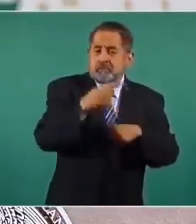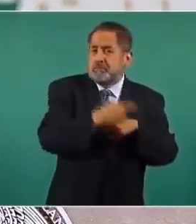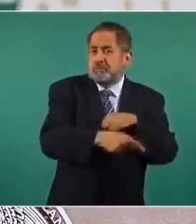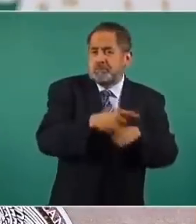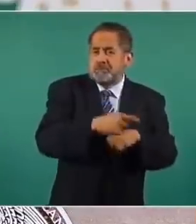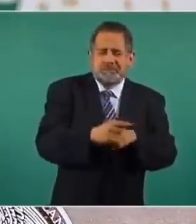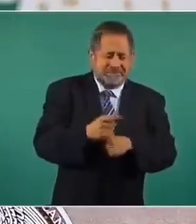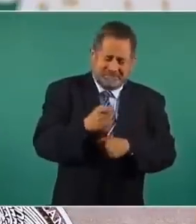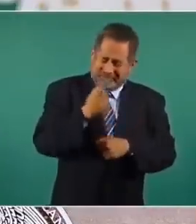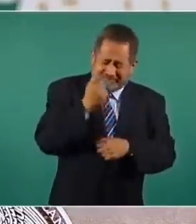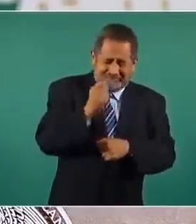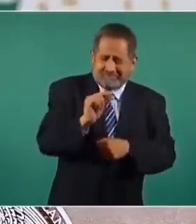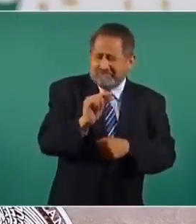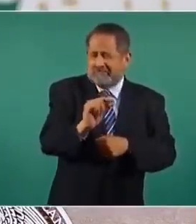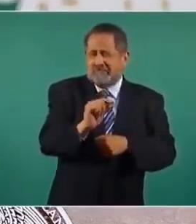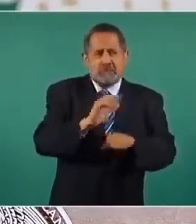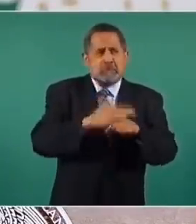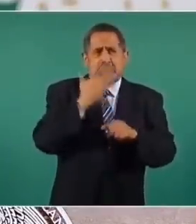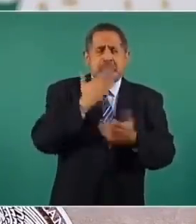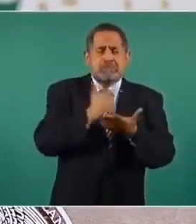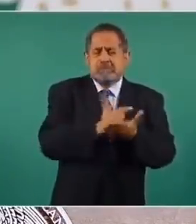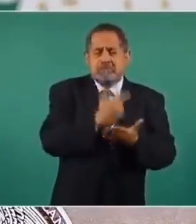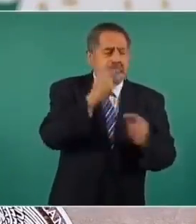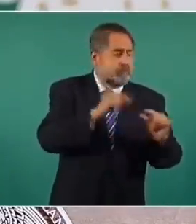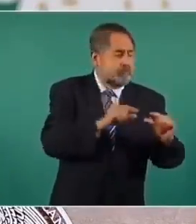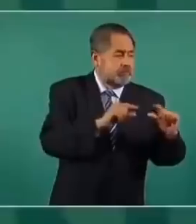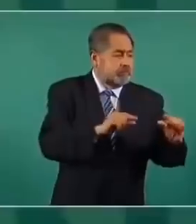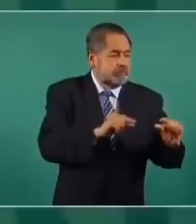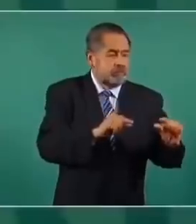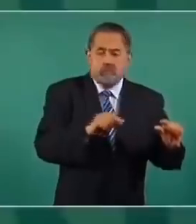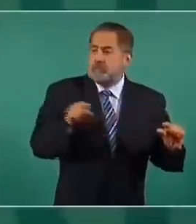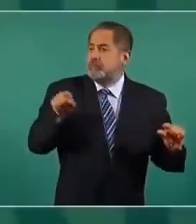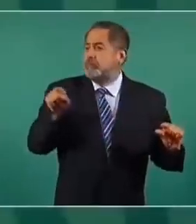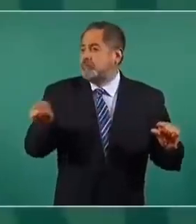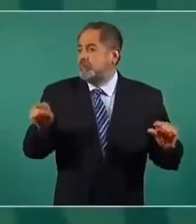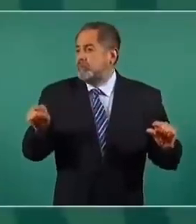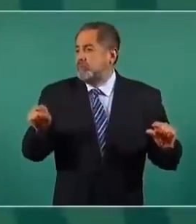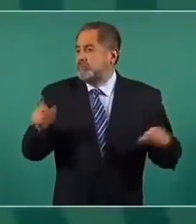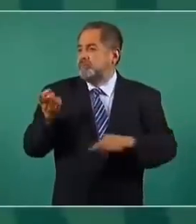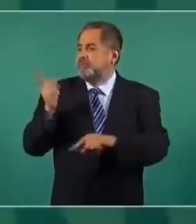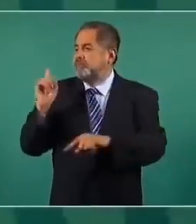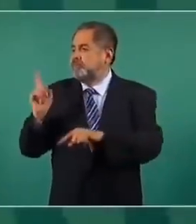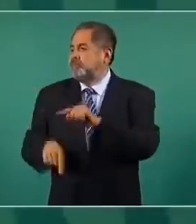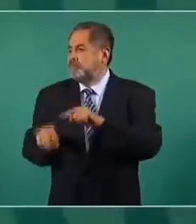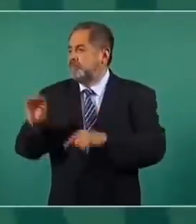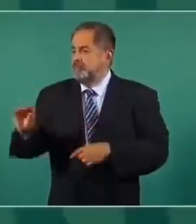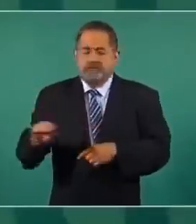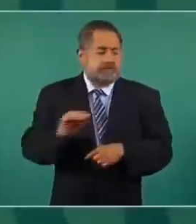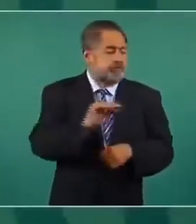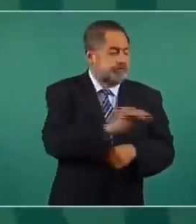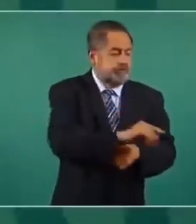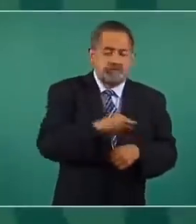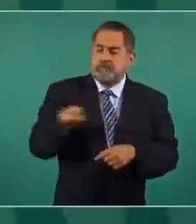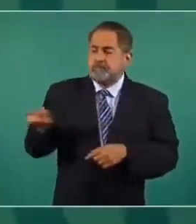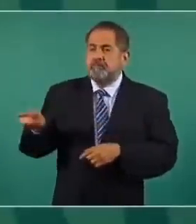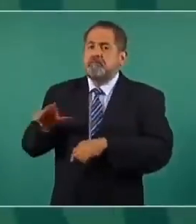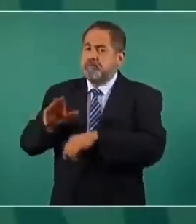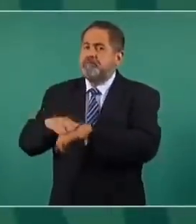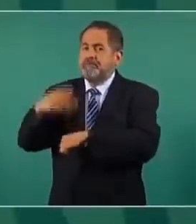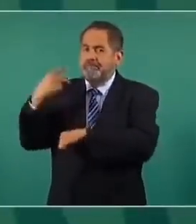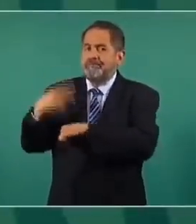considerablemente menor, se le está quitando la oportunidad a una persona que tiene un riesgo mayor.